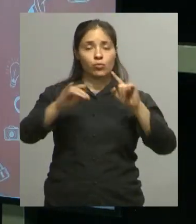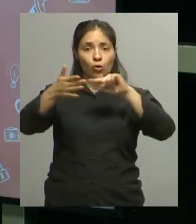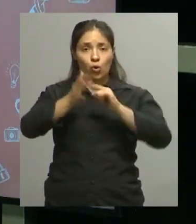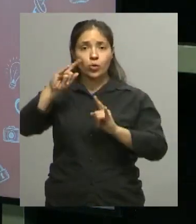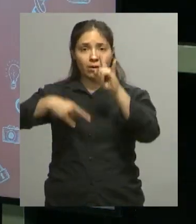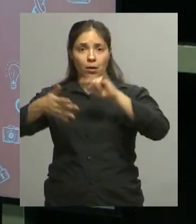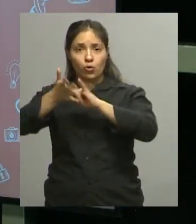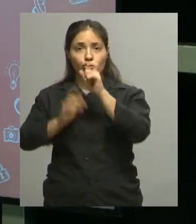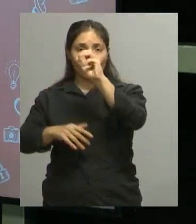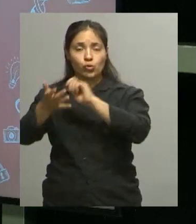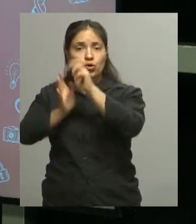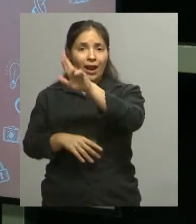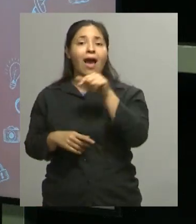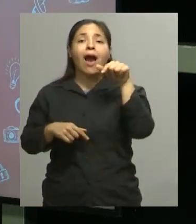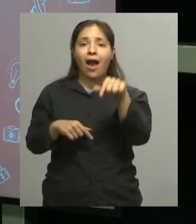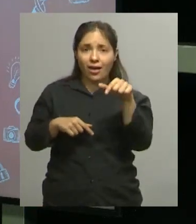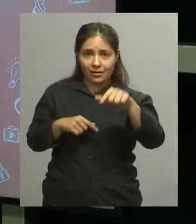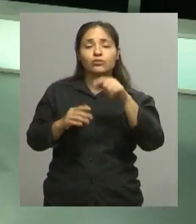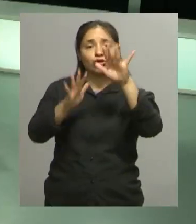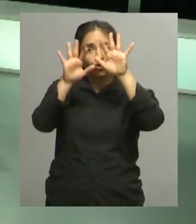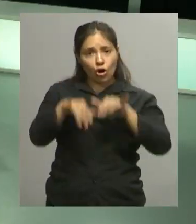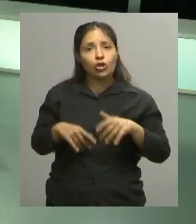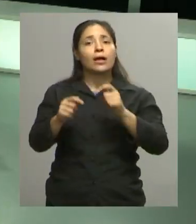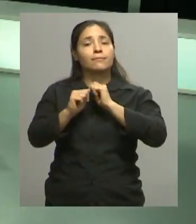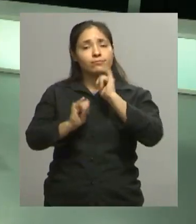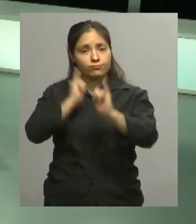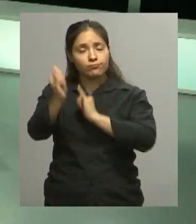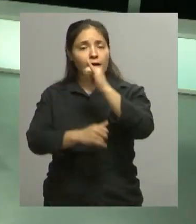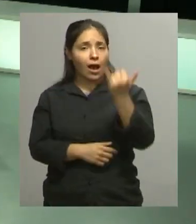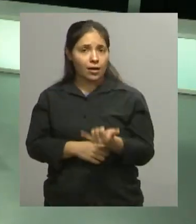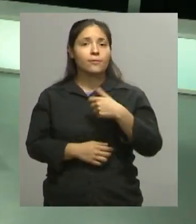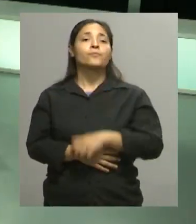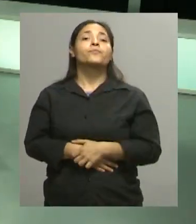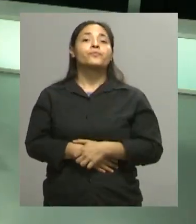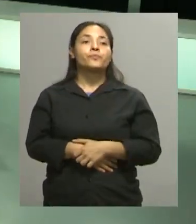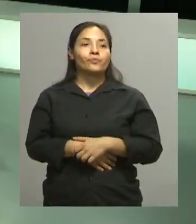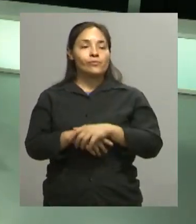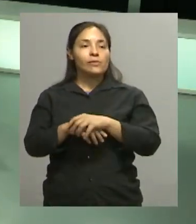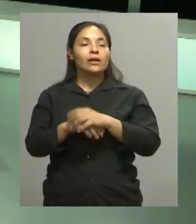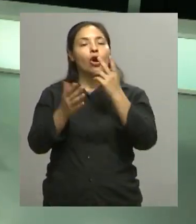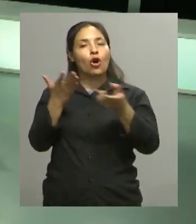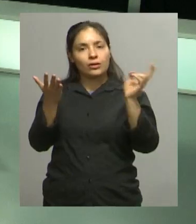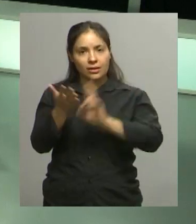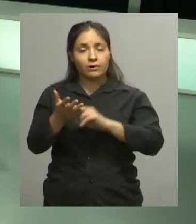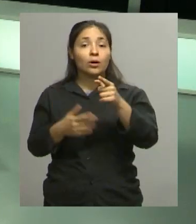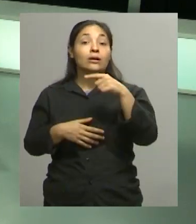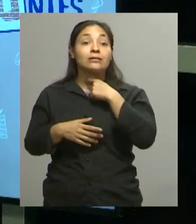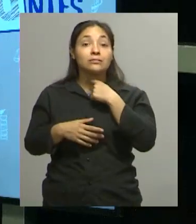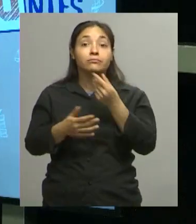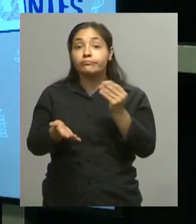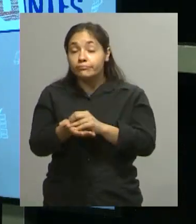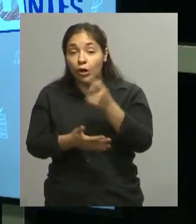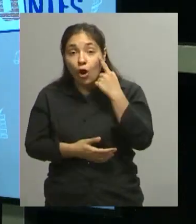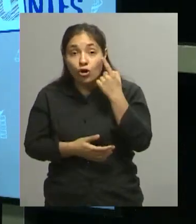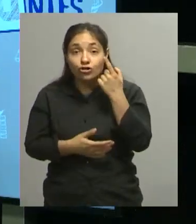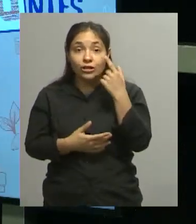Y ahí tenemos una nota Obviamente se replica lo que está pasando Y se va a replicar esto también Pero bueno, repasamos entonces Si quieren conocer un poquito más